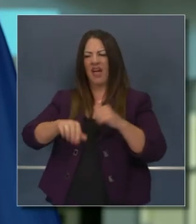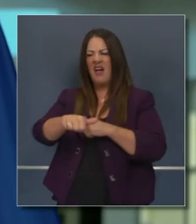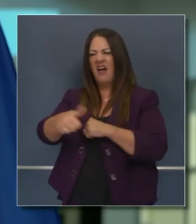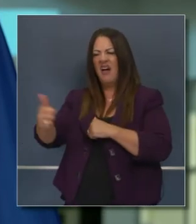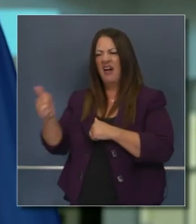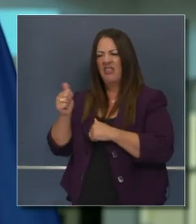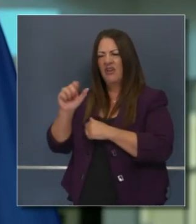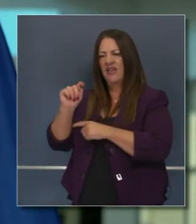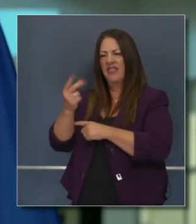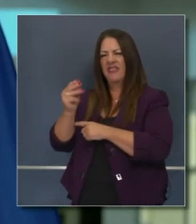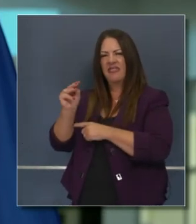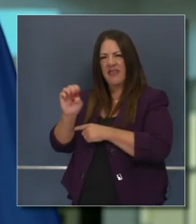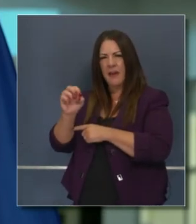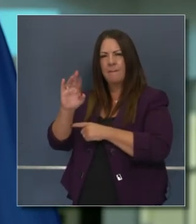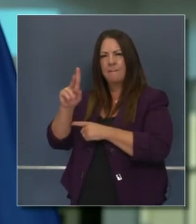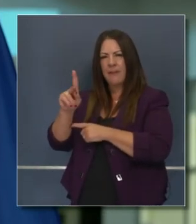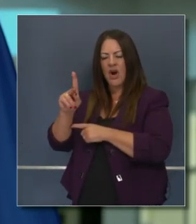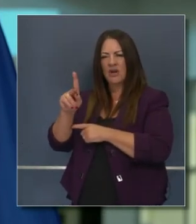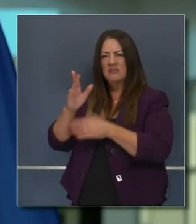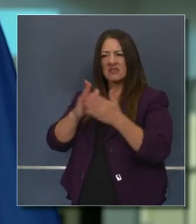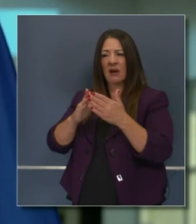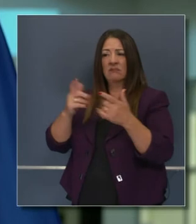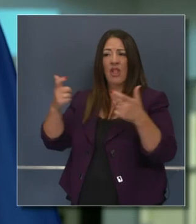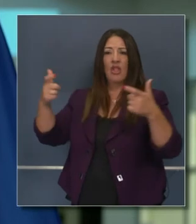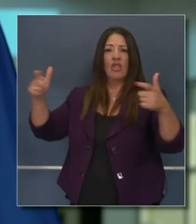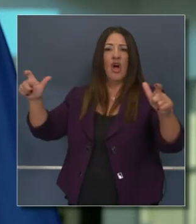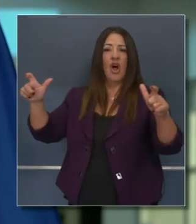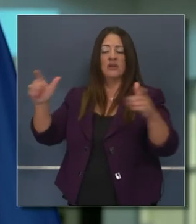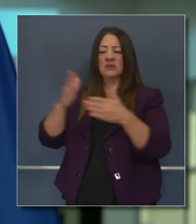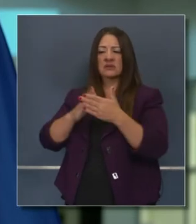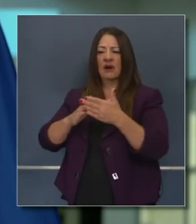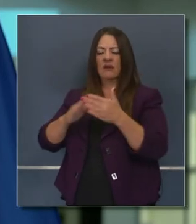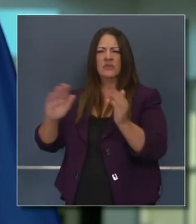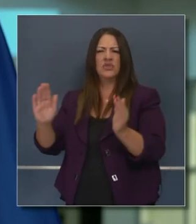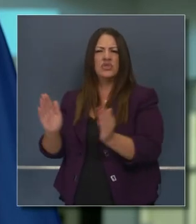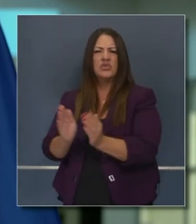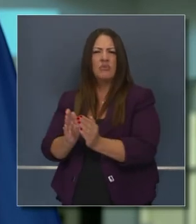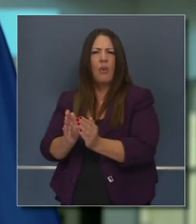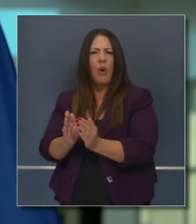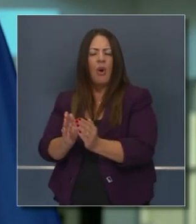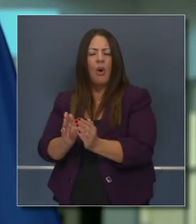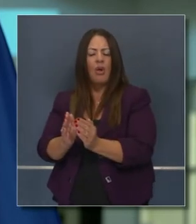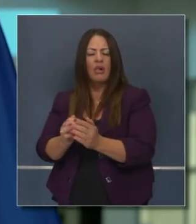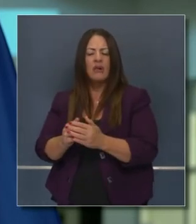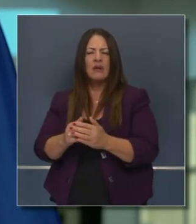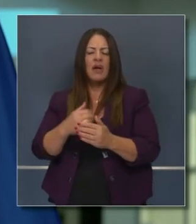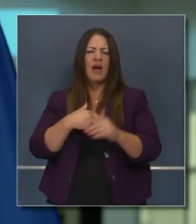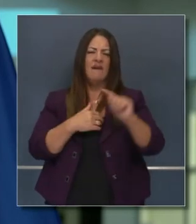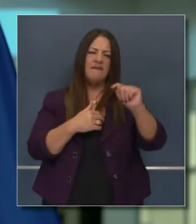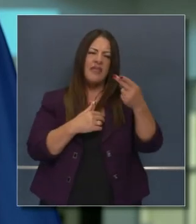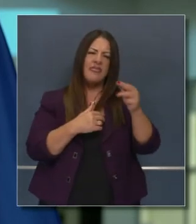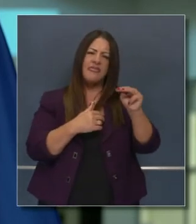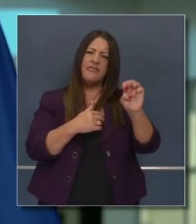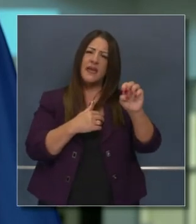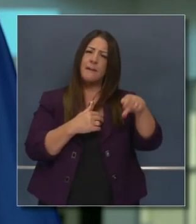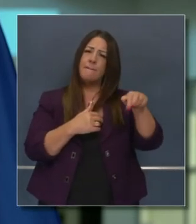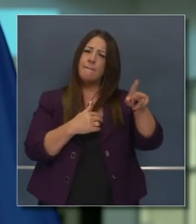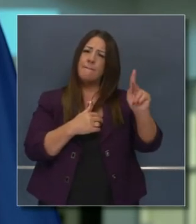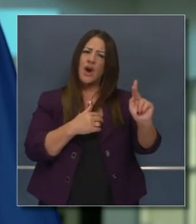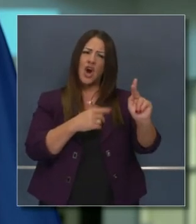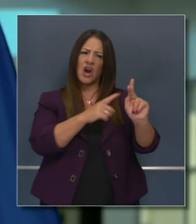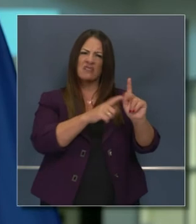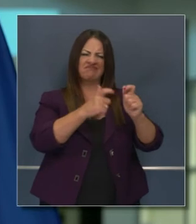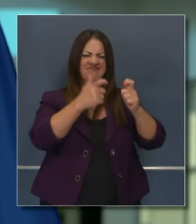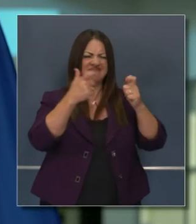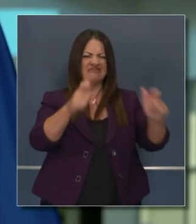distintamente que operadores de otros parques temáticos. Hay unos que son grandes, hay parques temáticos más pequeños. Hay parques